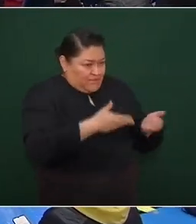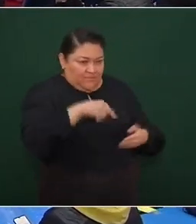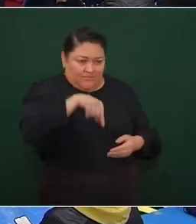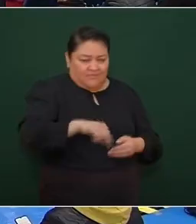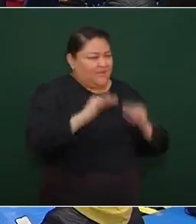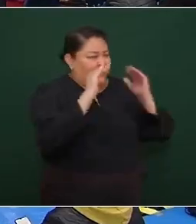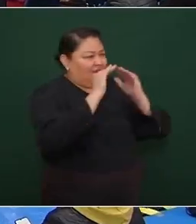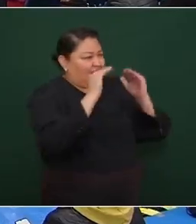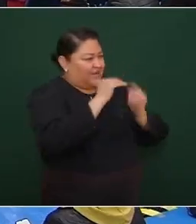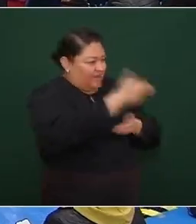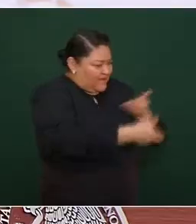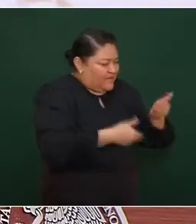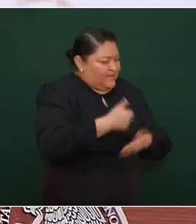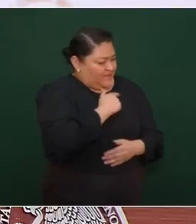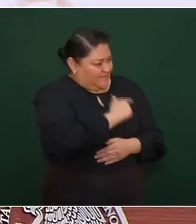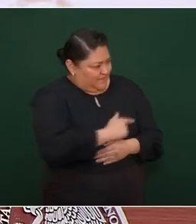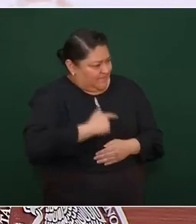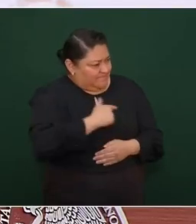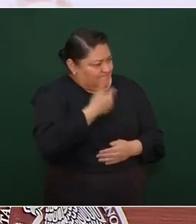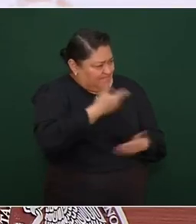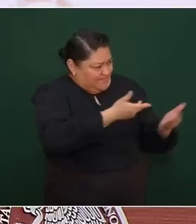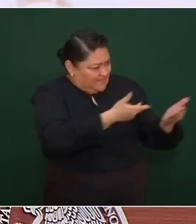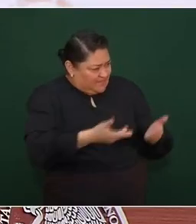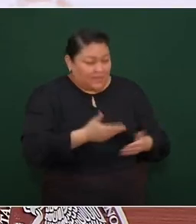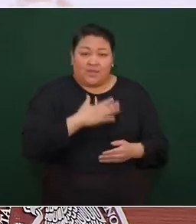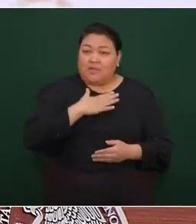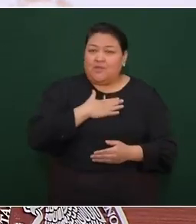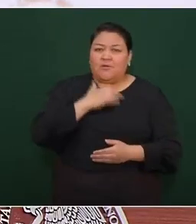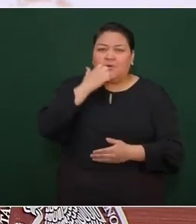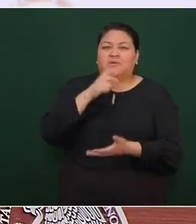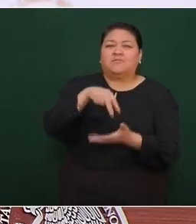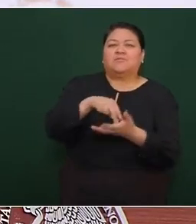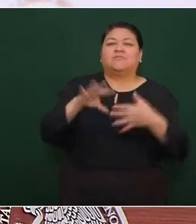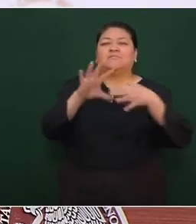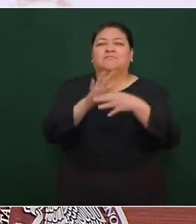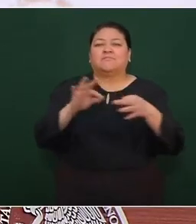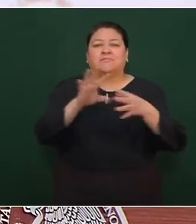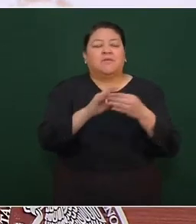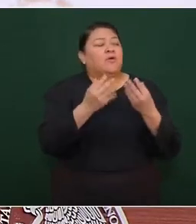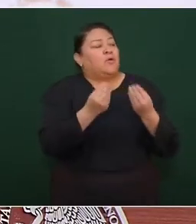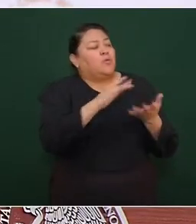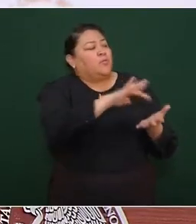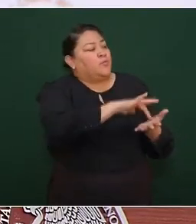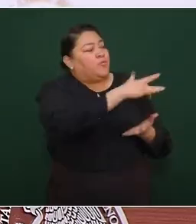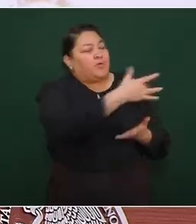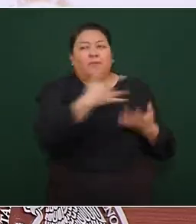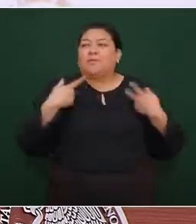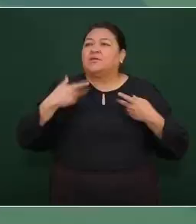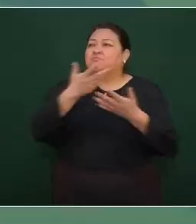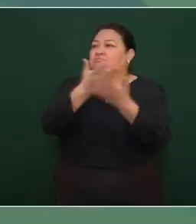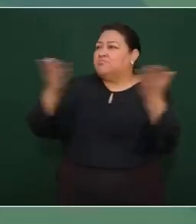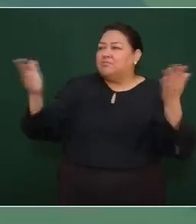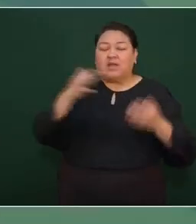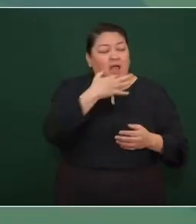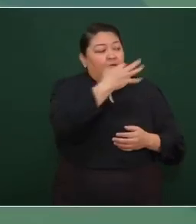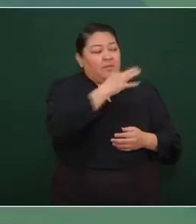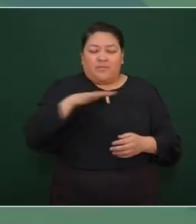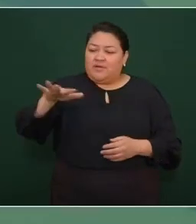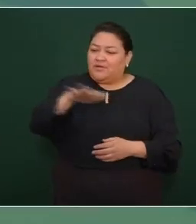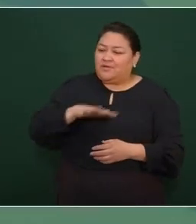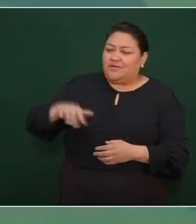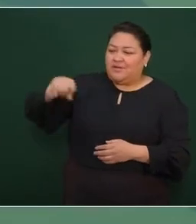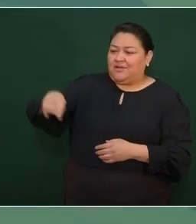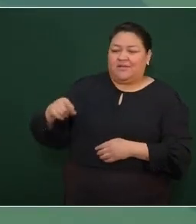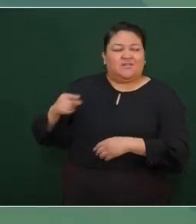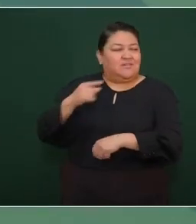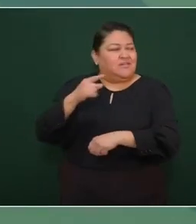su casa. Me gustaría aprovechar esta intervención, sobre todo para agradecerle de manera pública y a nombre de mis paisanas y